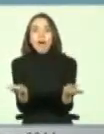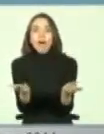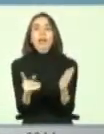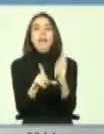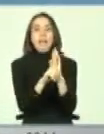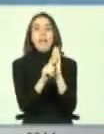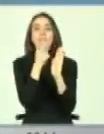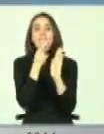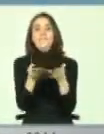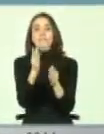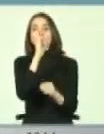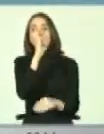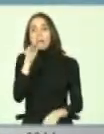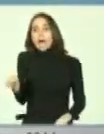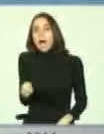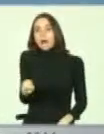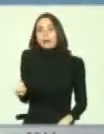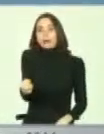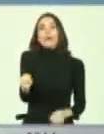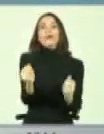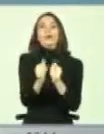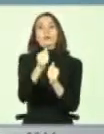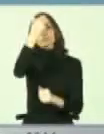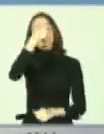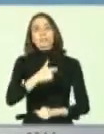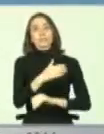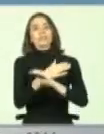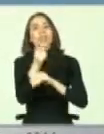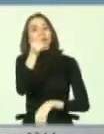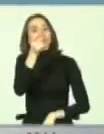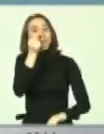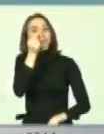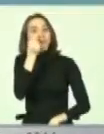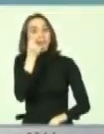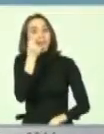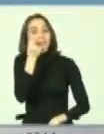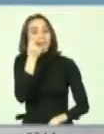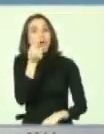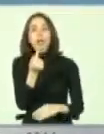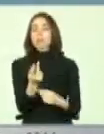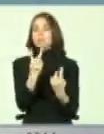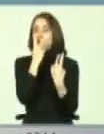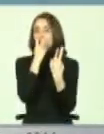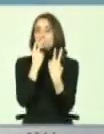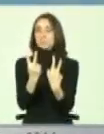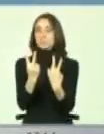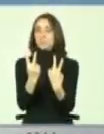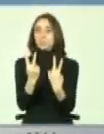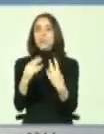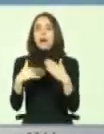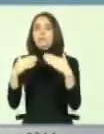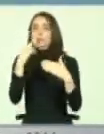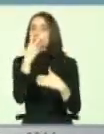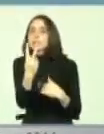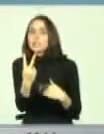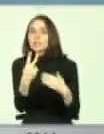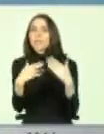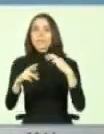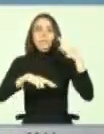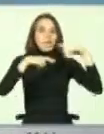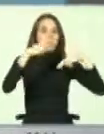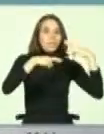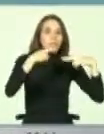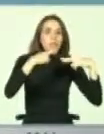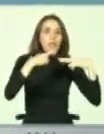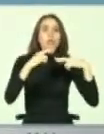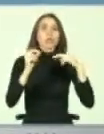facilidad para los perros guía, para las personas con discapacidad visual, y resulta que nos encontramos de tanto en tanto con restaurantes